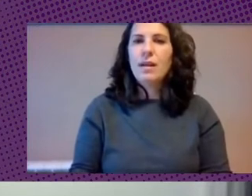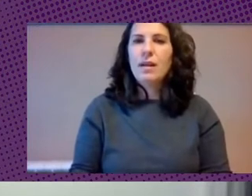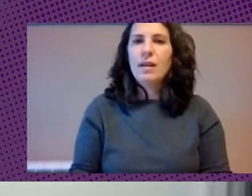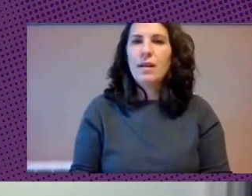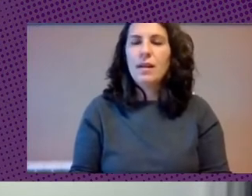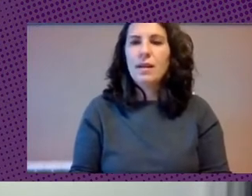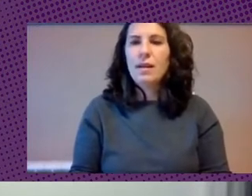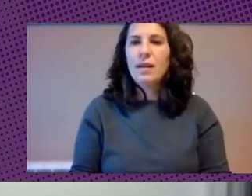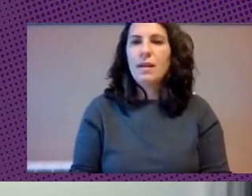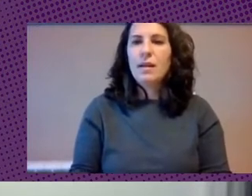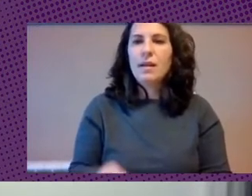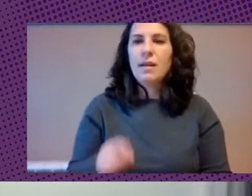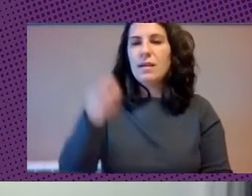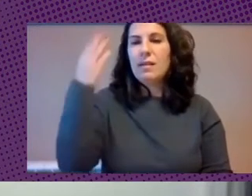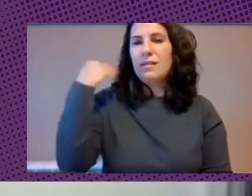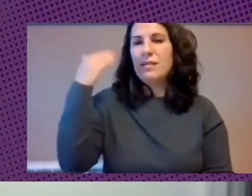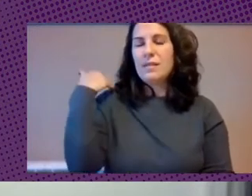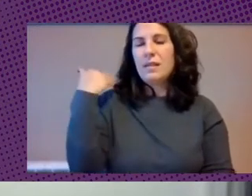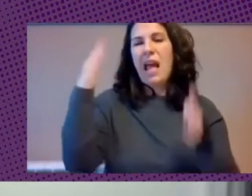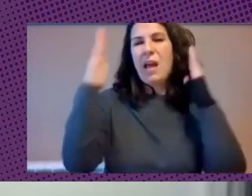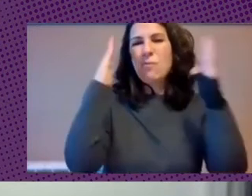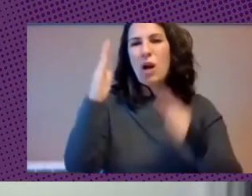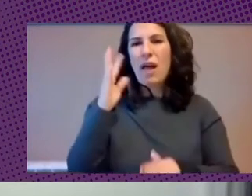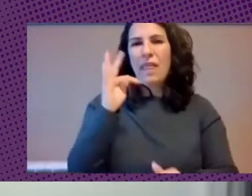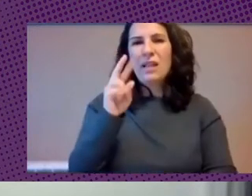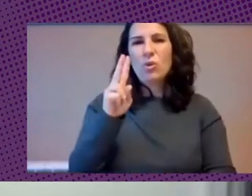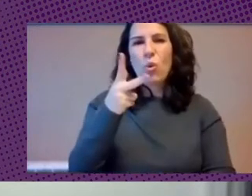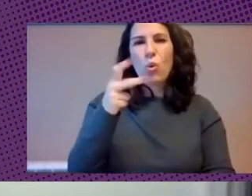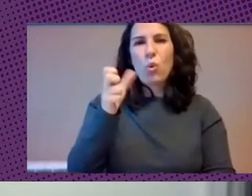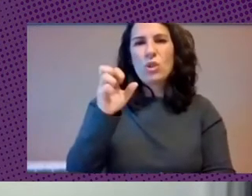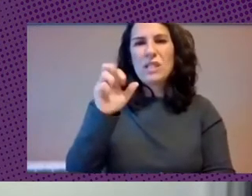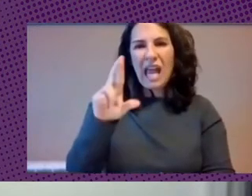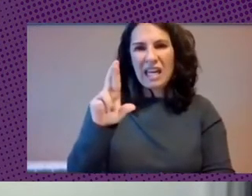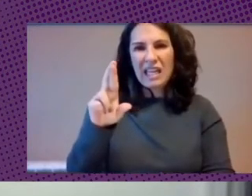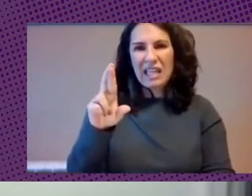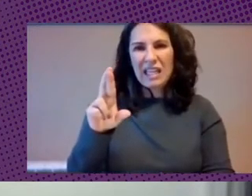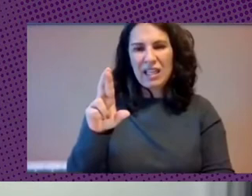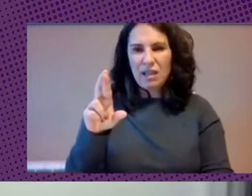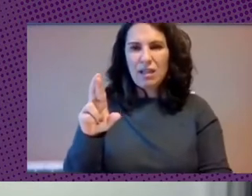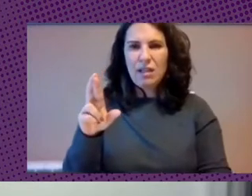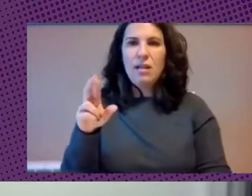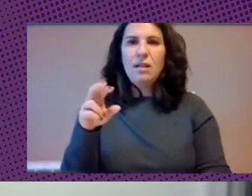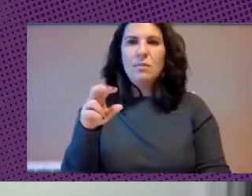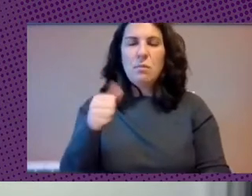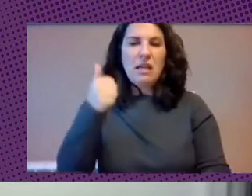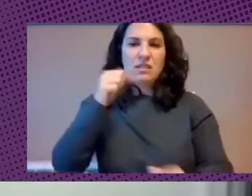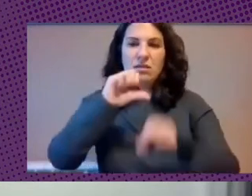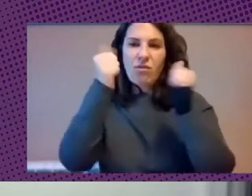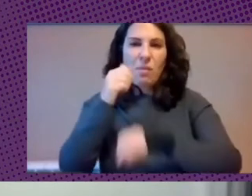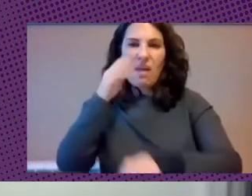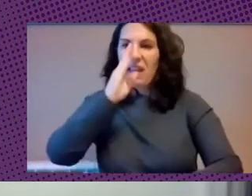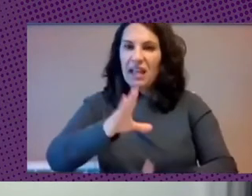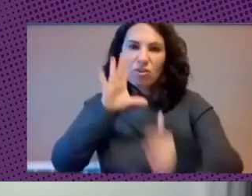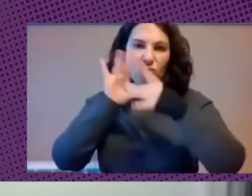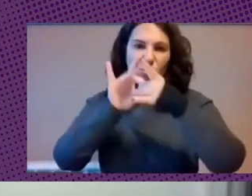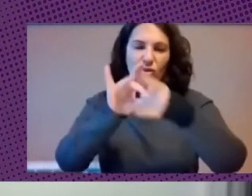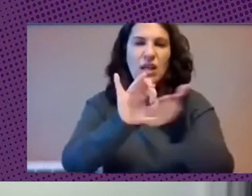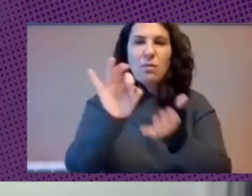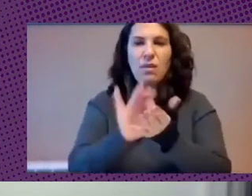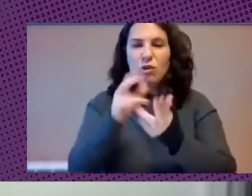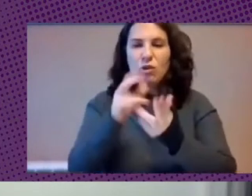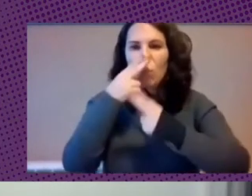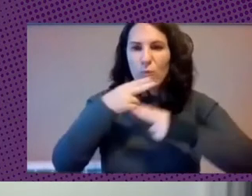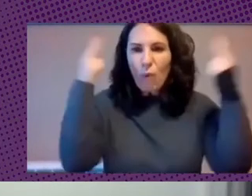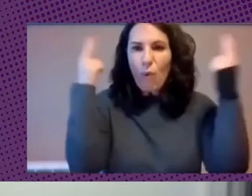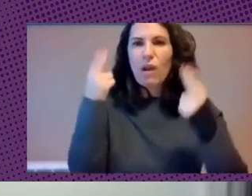la época de Margaret Thatcher y son una forma de privatizar indirectamente los servicios públicos o